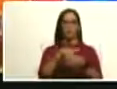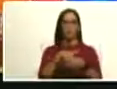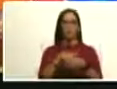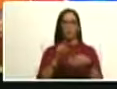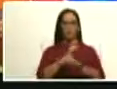claros? ¡Gracias! ¡Gracias!